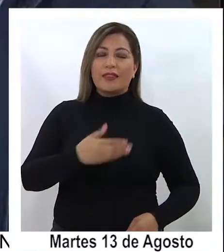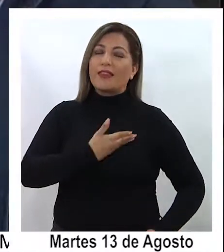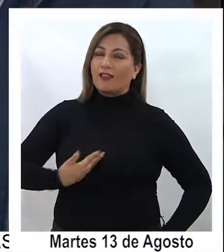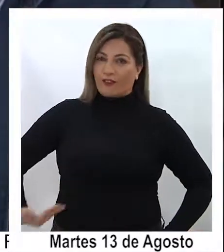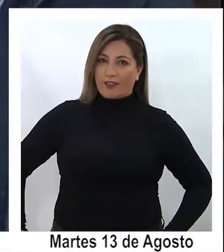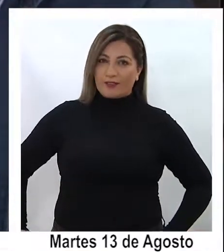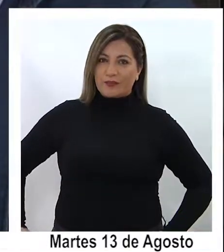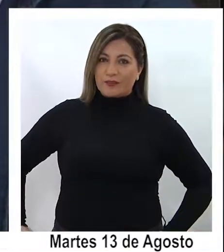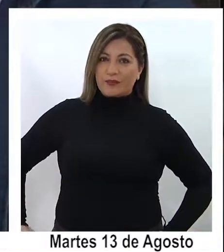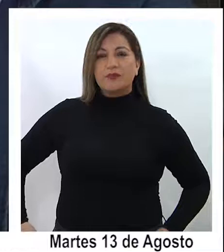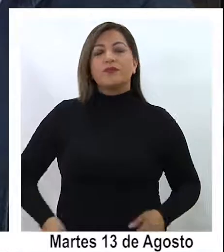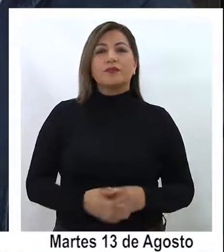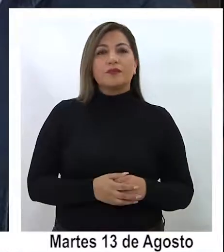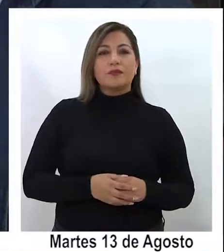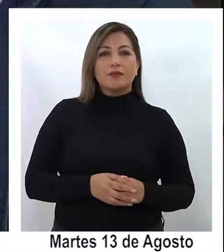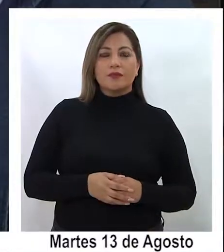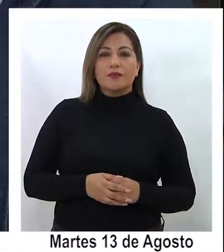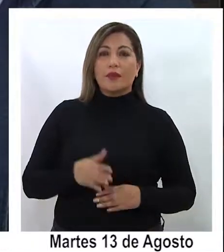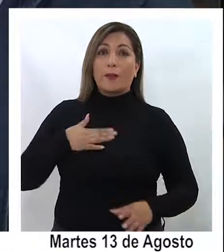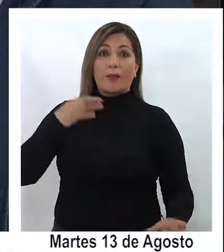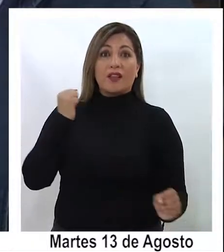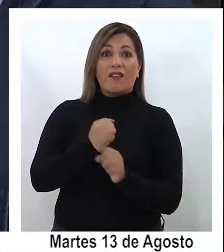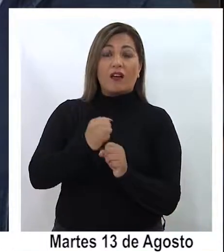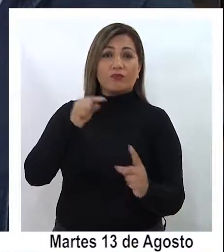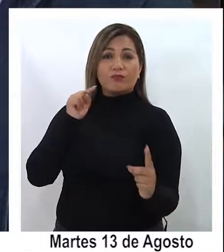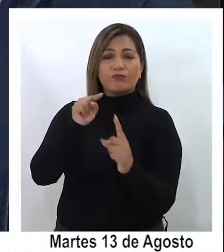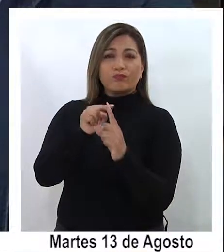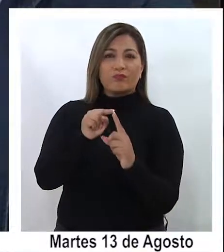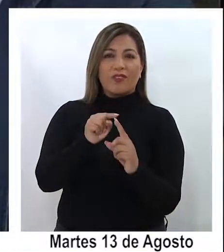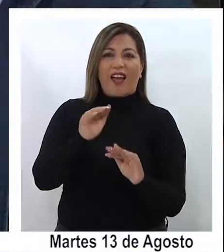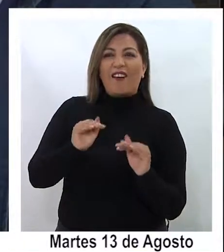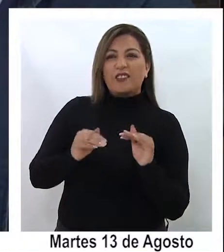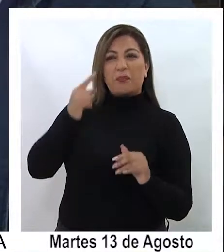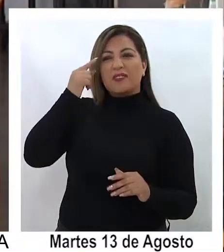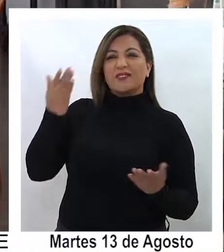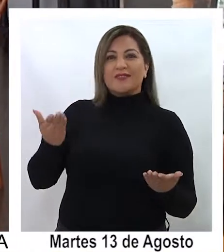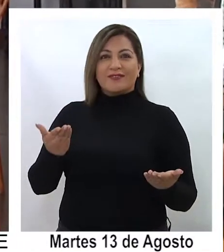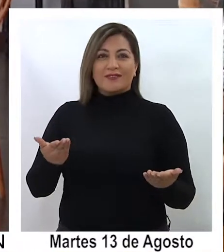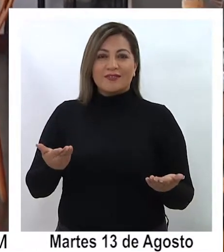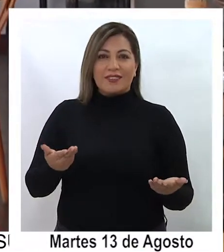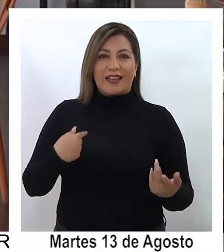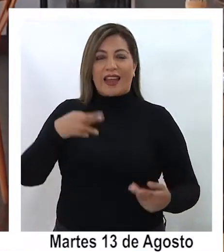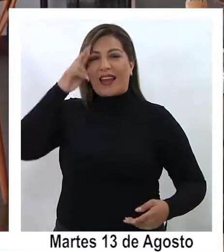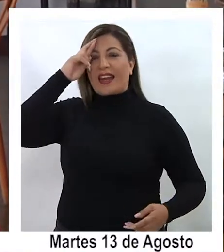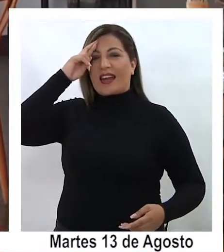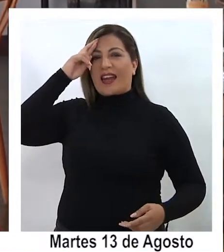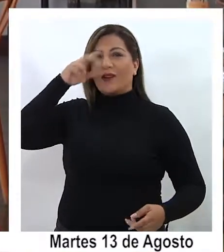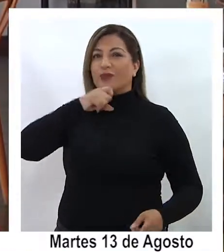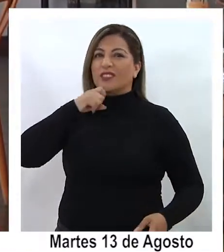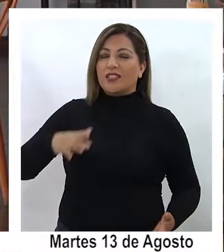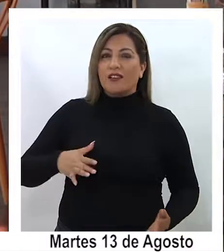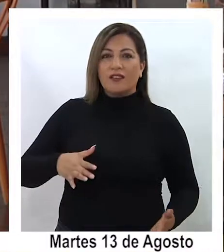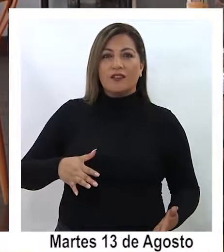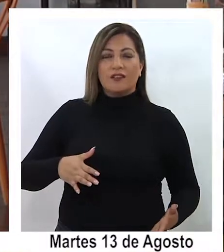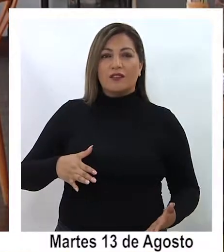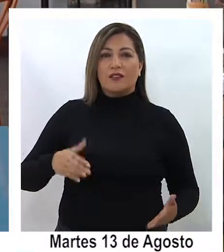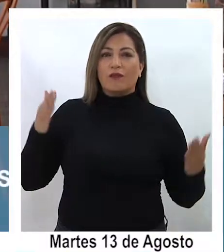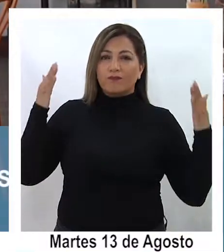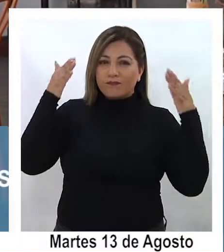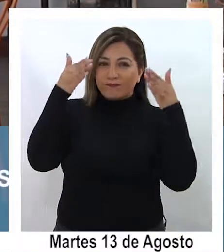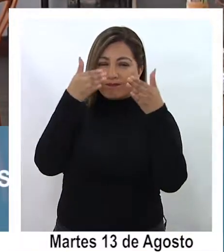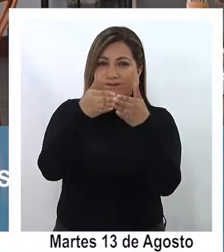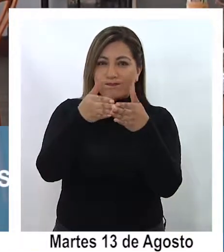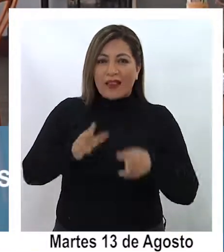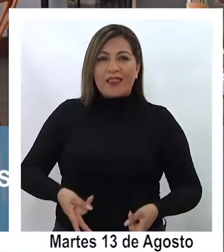gobierno Nuestra misión puede sonar un poco abstracta a veces, un poco árida que es incorporar el enfoque de derechos